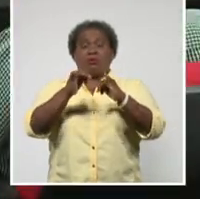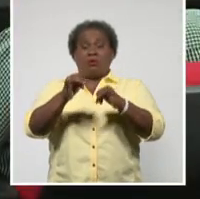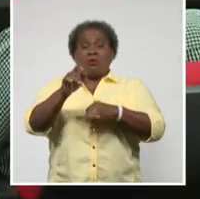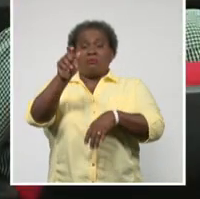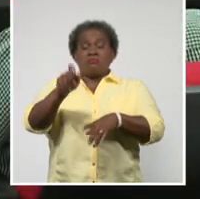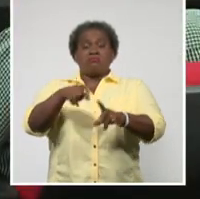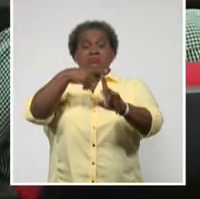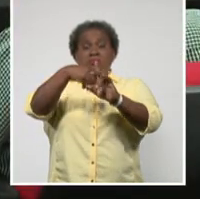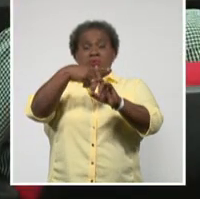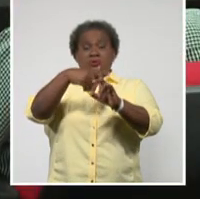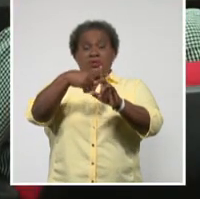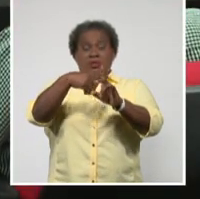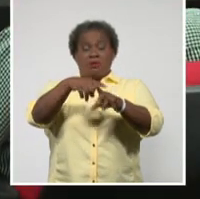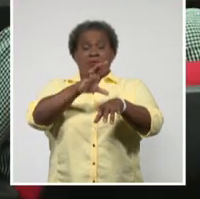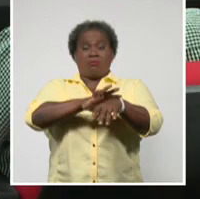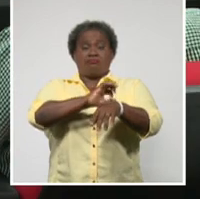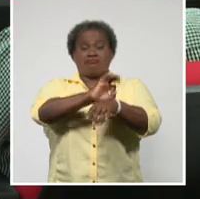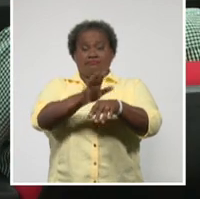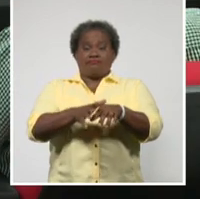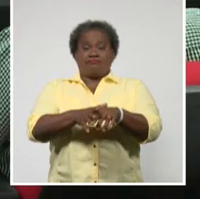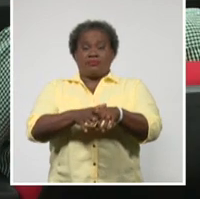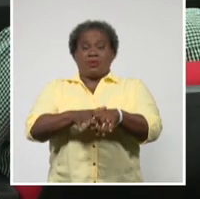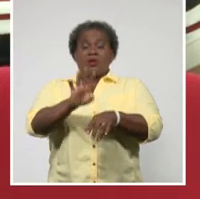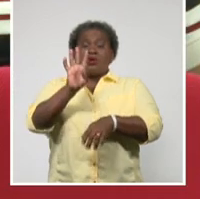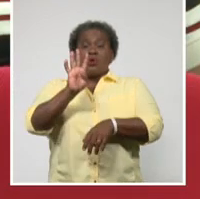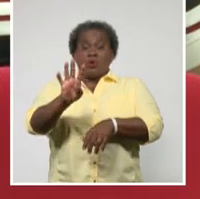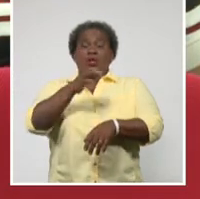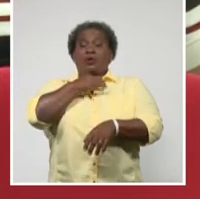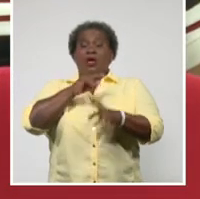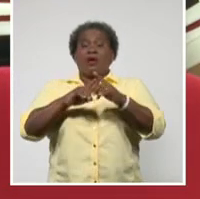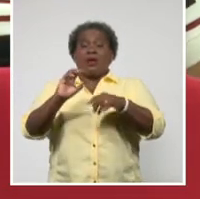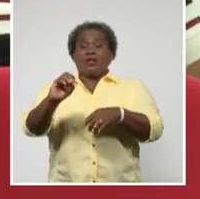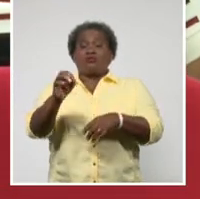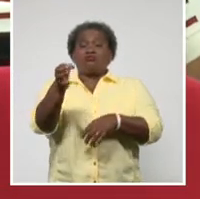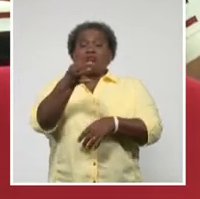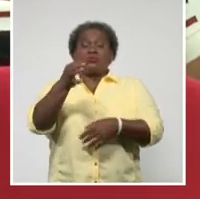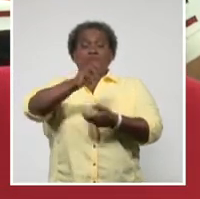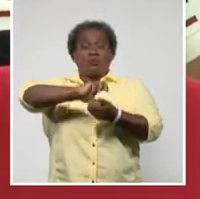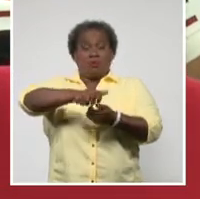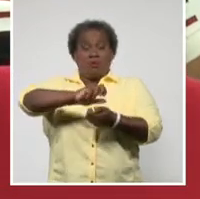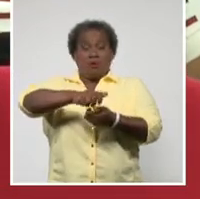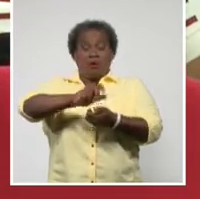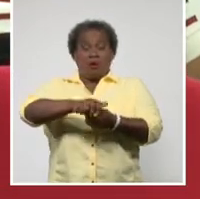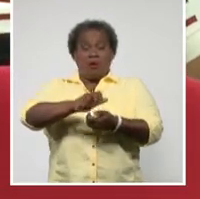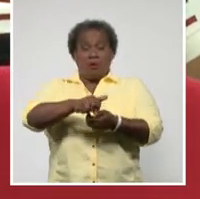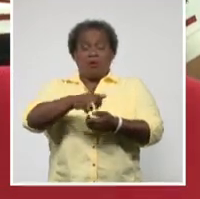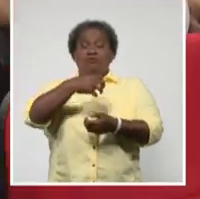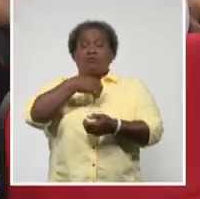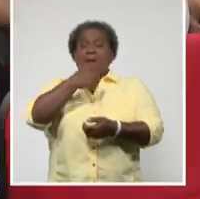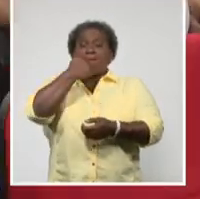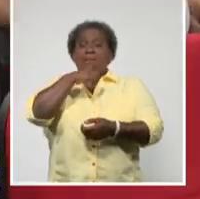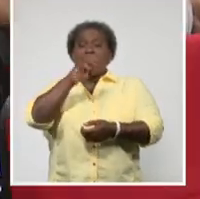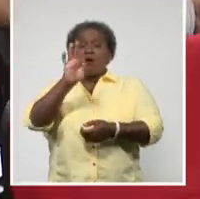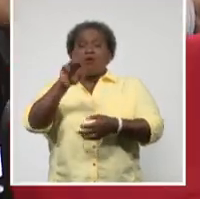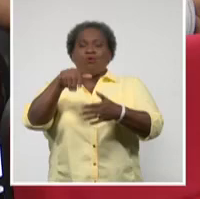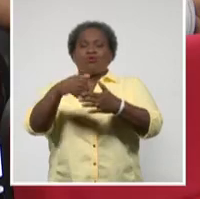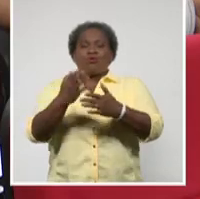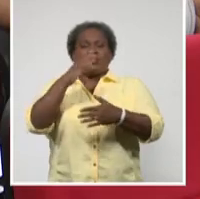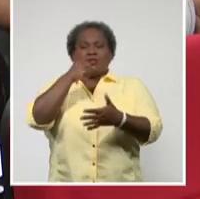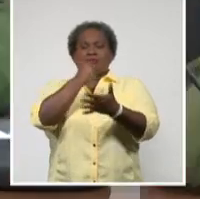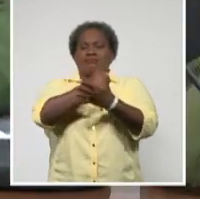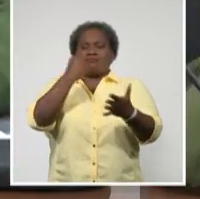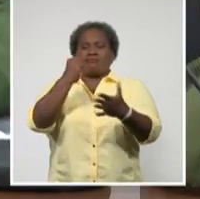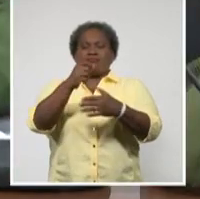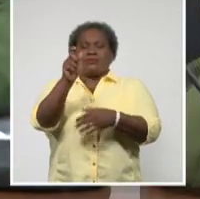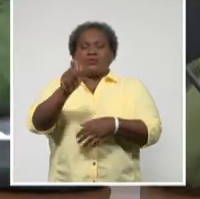positivos al nuevo coronavirus y los cuatro eventos del municipio Arroyo Naranjo tienen más de ocho días sin pacientes confirmados.